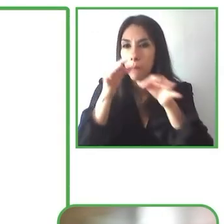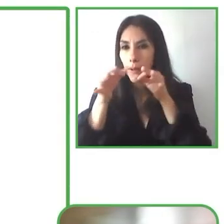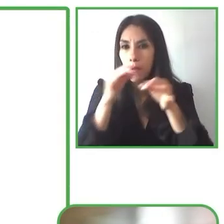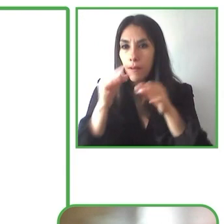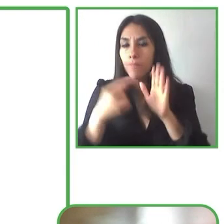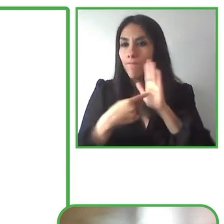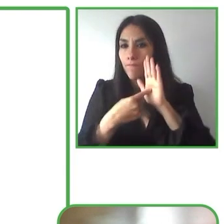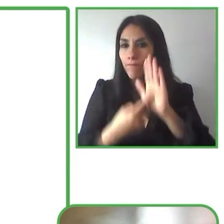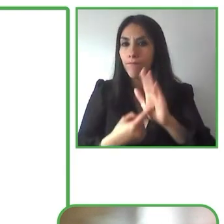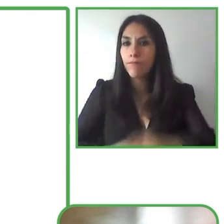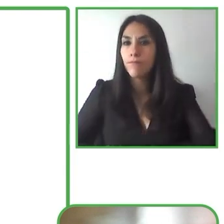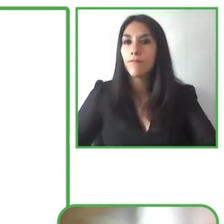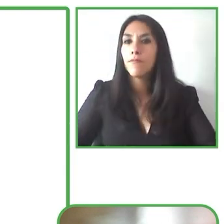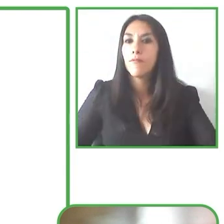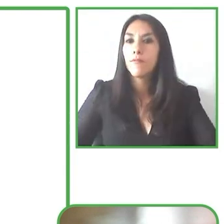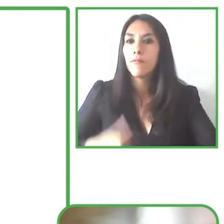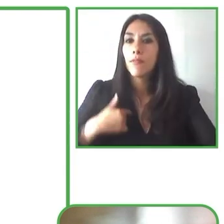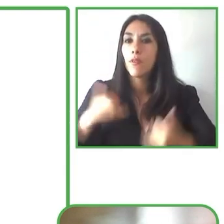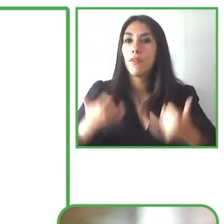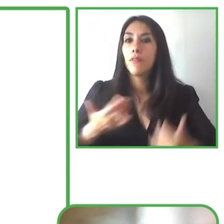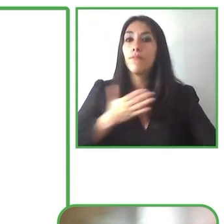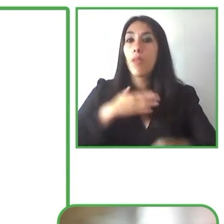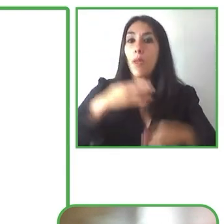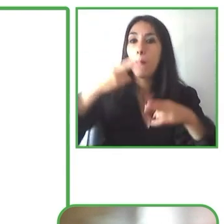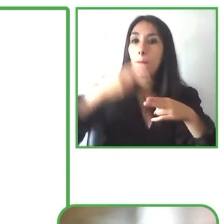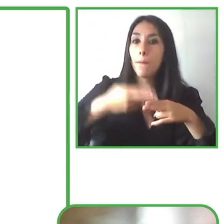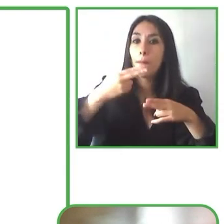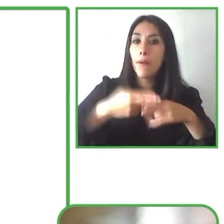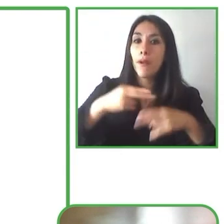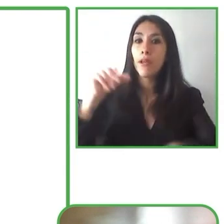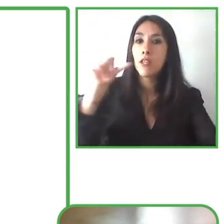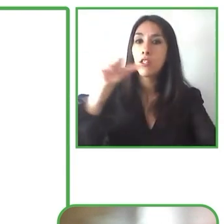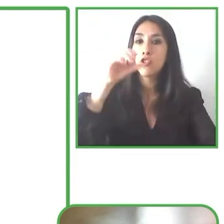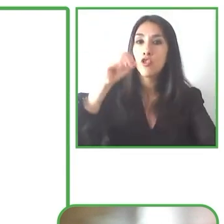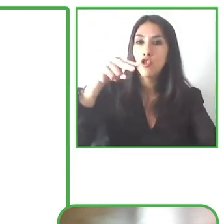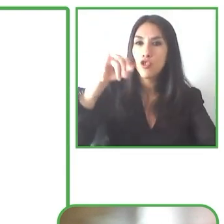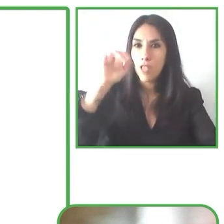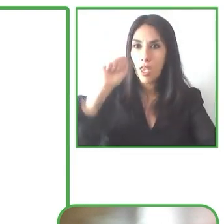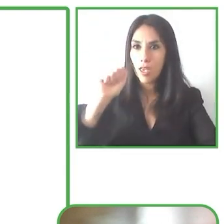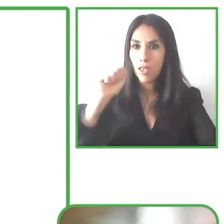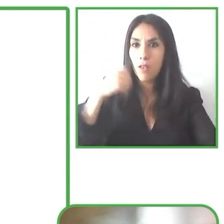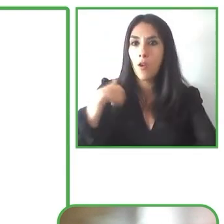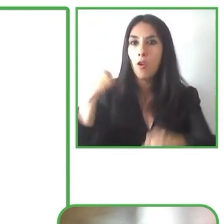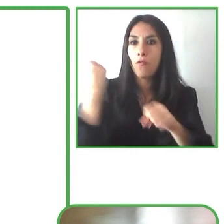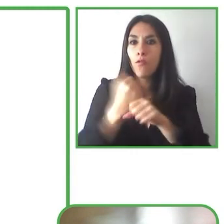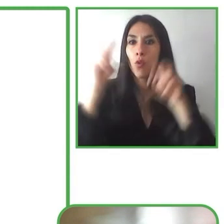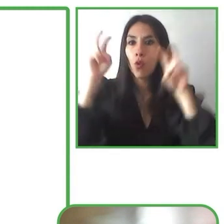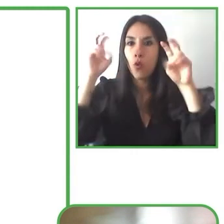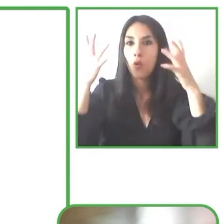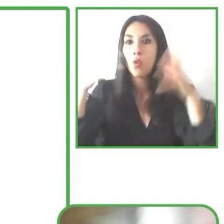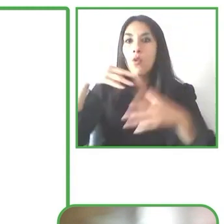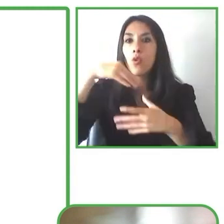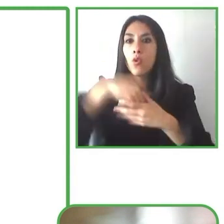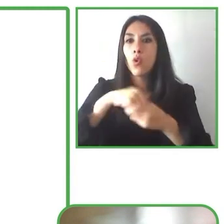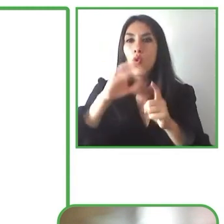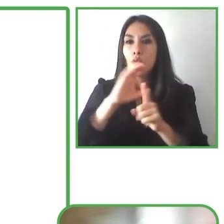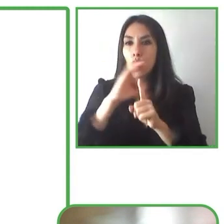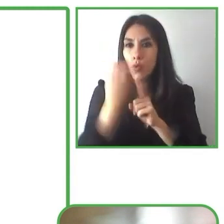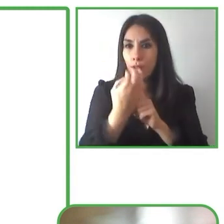es Sonia García Fraile y trabajo en el Departamento de Cultura y Ocio dentro de la Dirección de Accesibilidad e Innovación de la Fundación ONCE.